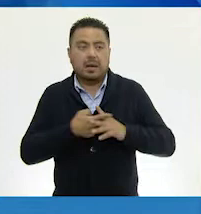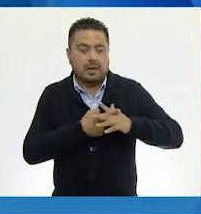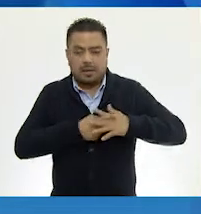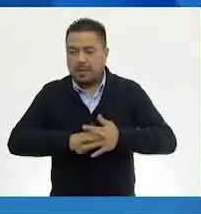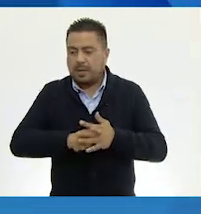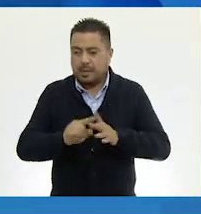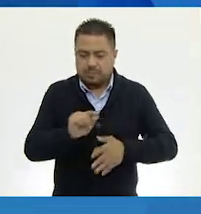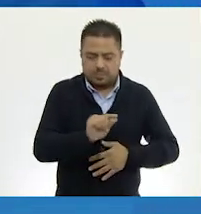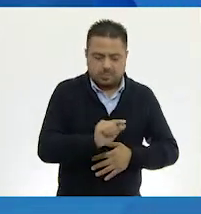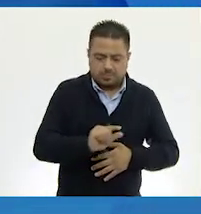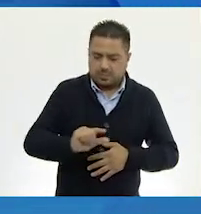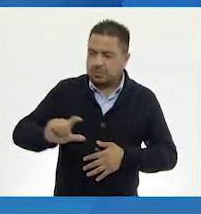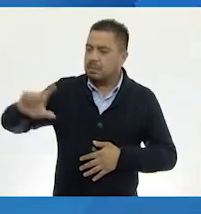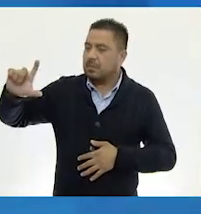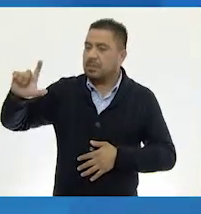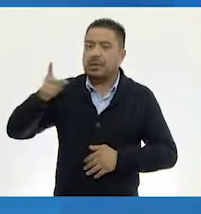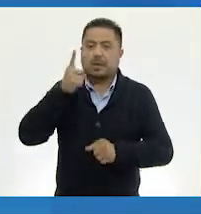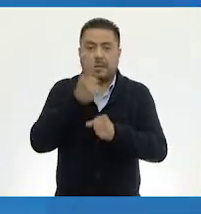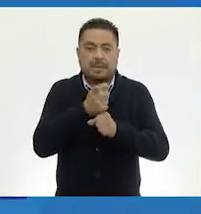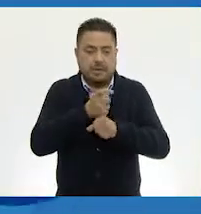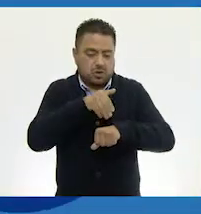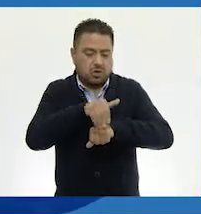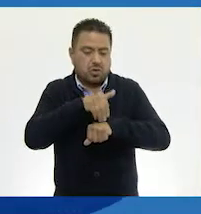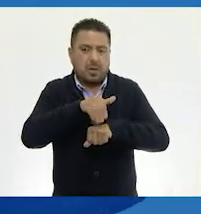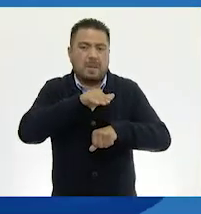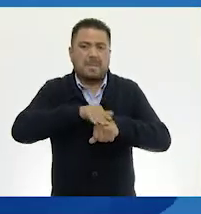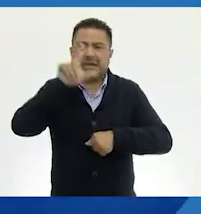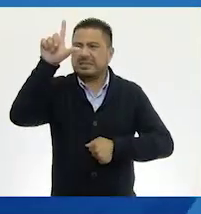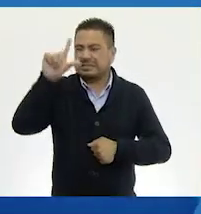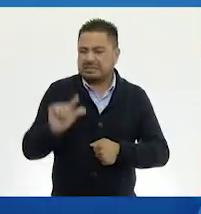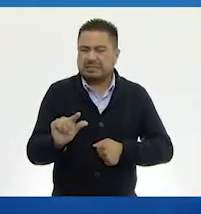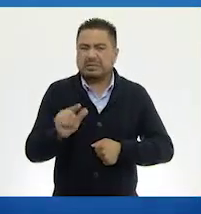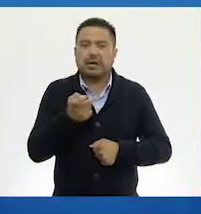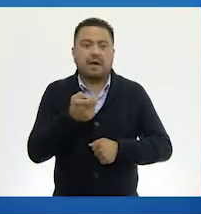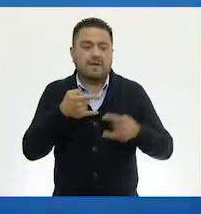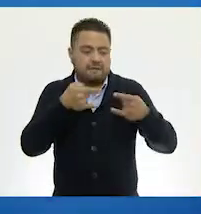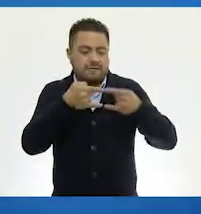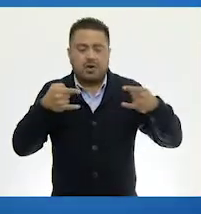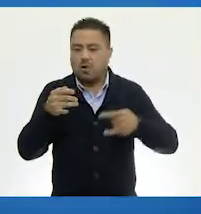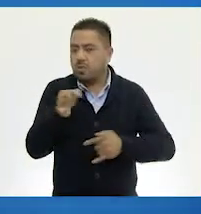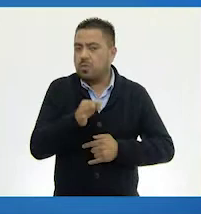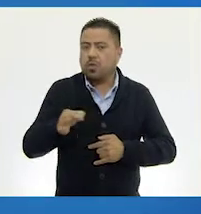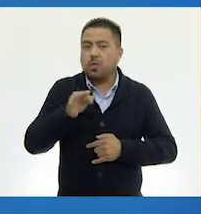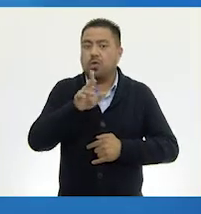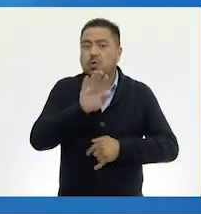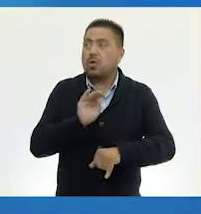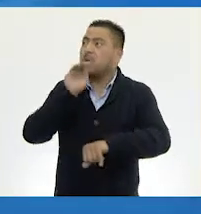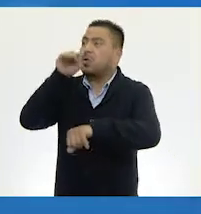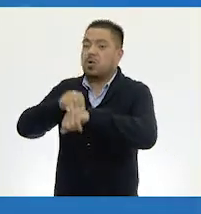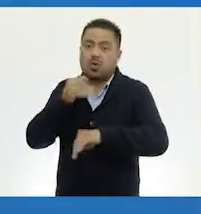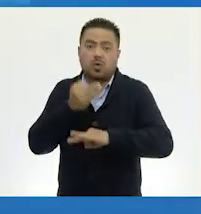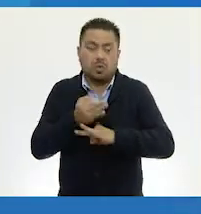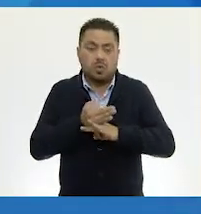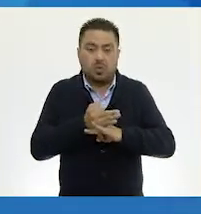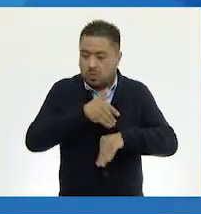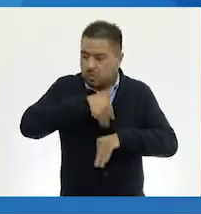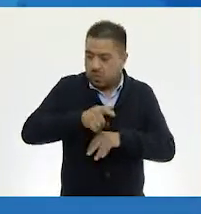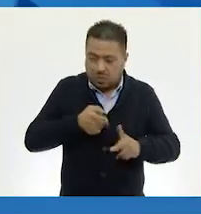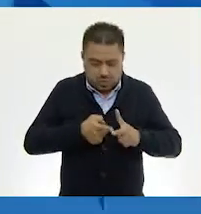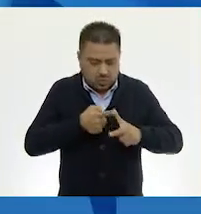de menor a mayor. Primero la cantidad más pequeña, donde dice billetes o monedas, vas a colocar la cantidad